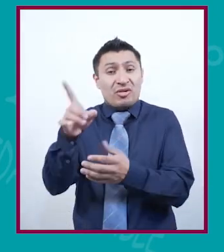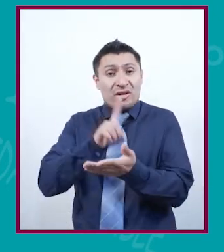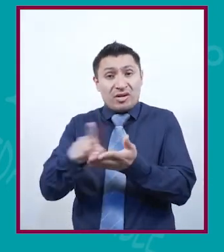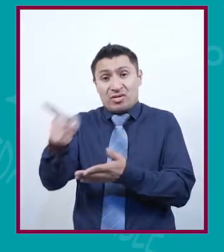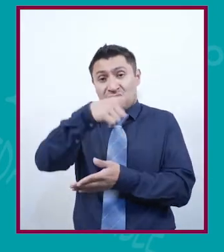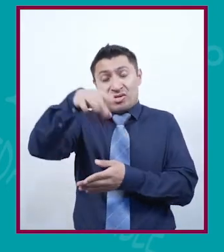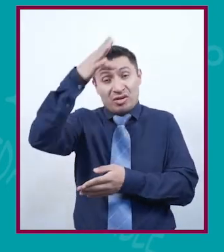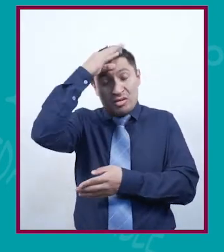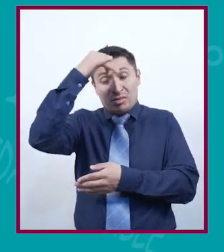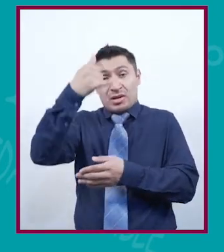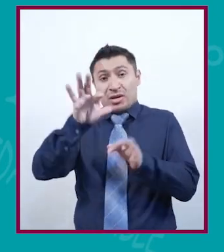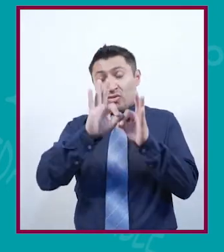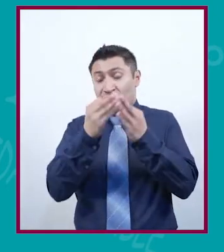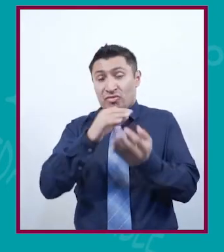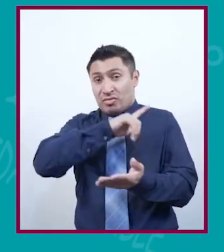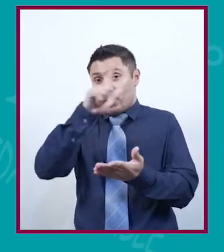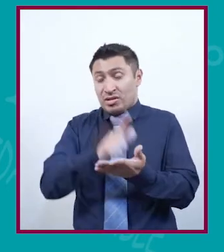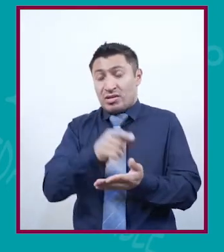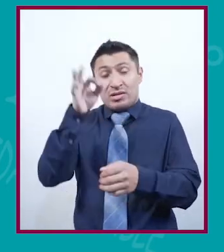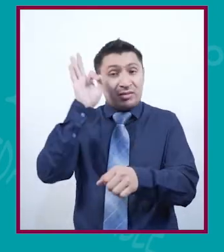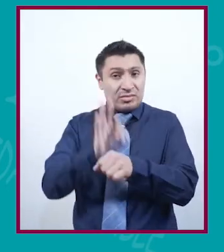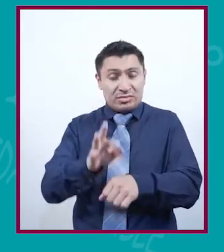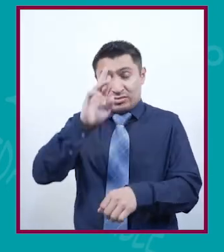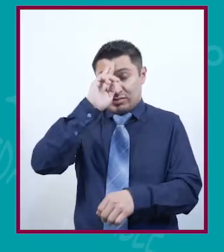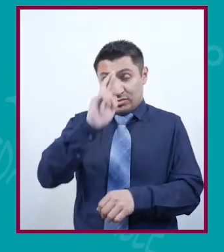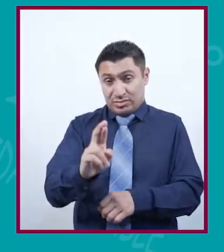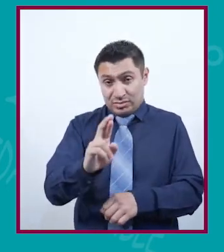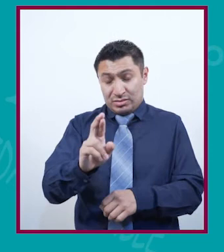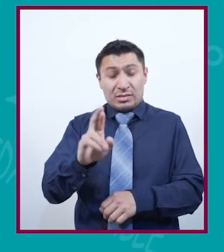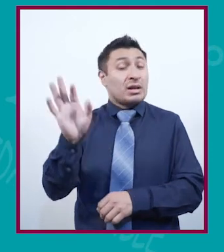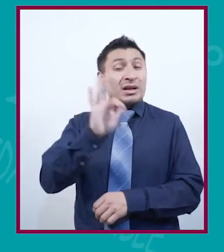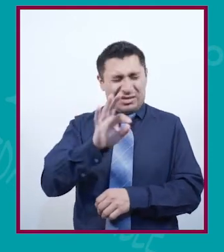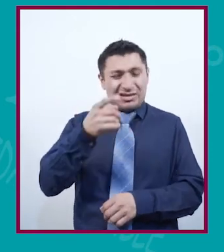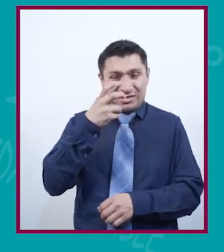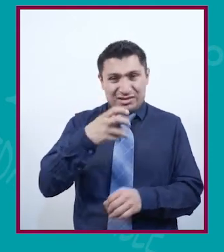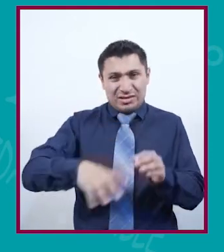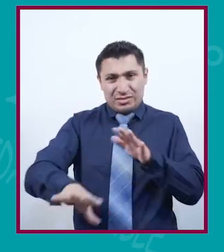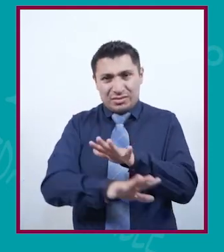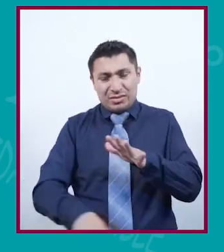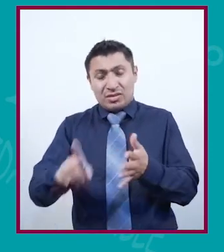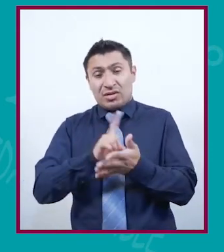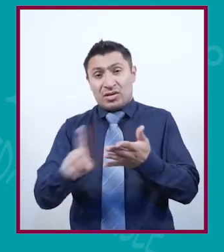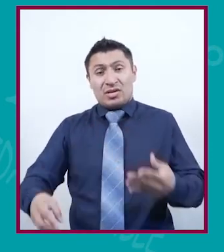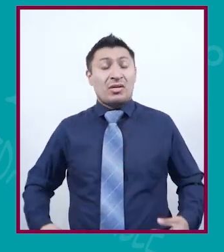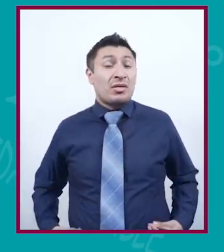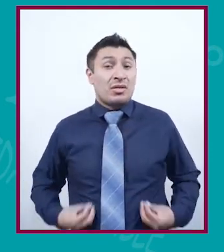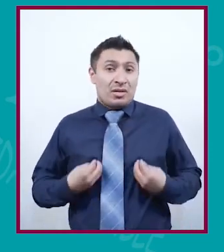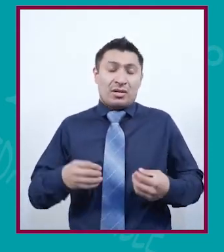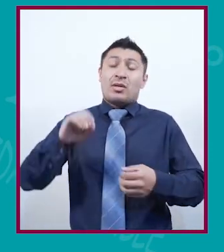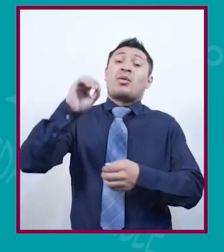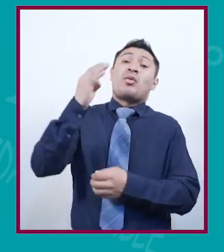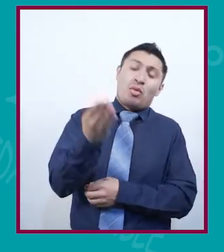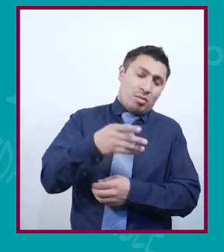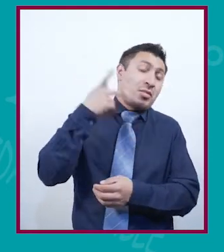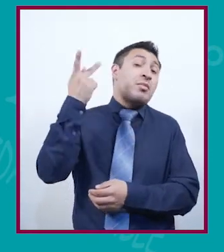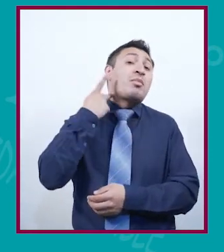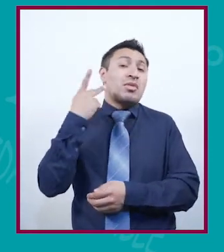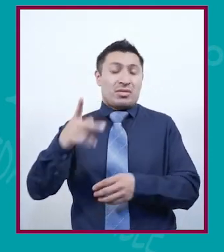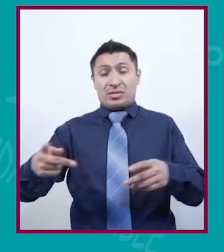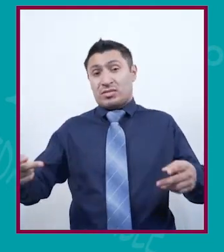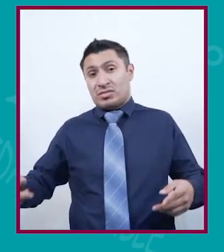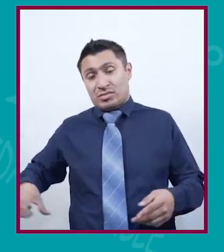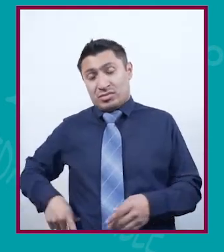legal de apelar a ellos. Si vamos a lo básico que es el derecho de vida, bueno, obviamente las